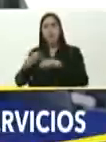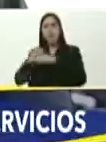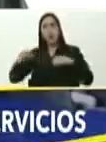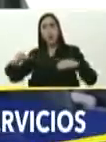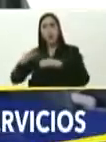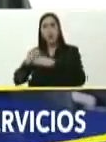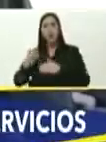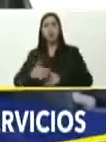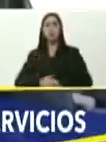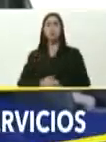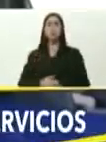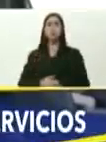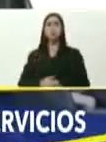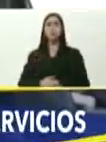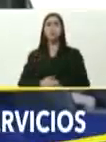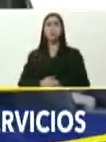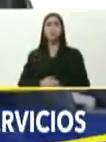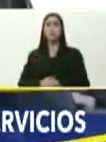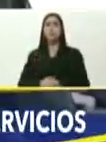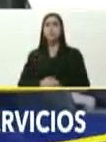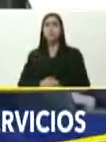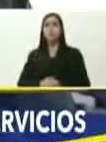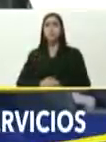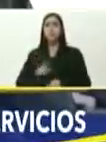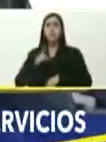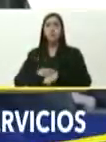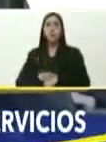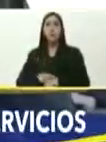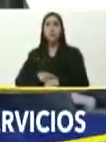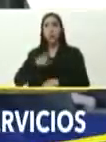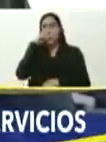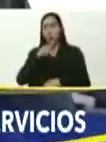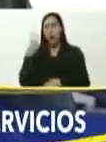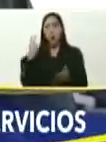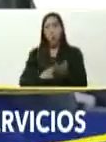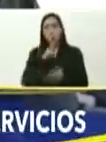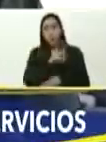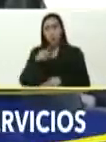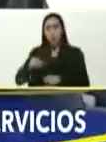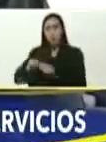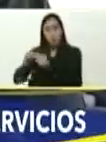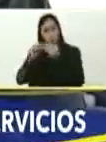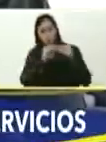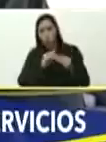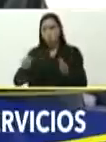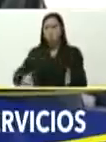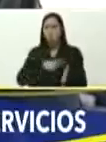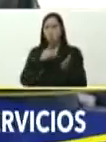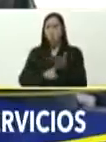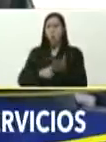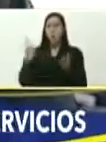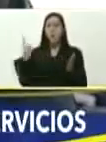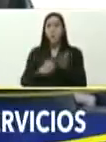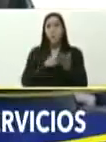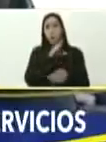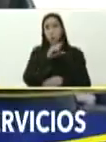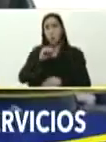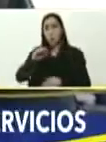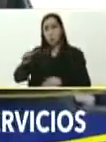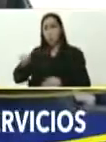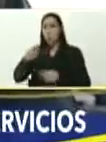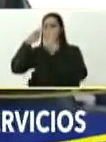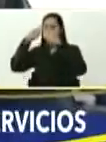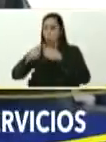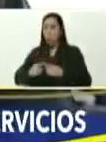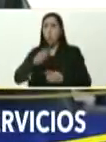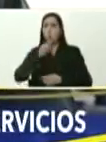público nacional, durante, el año 2021, entre unidades nuevas, y recuperadas, estamos llegando, casi a 1400, creo que es un número, nos da,